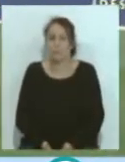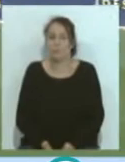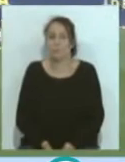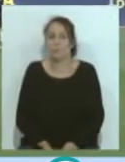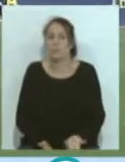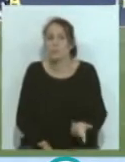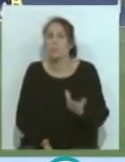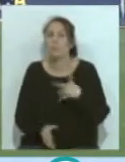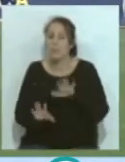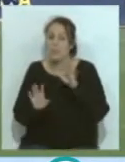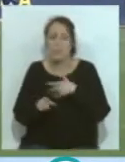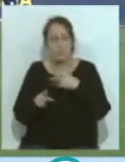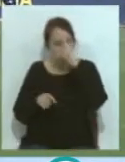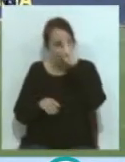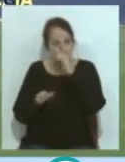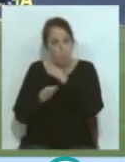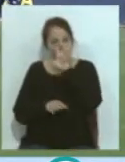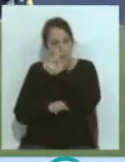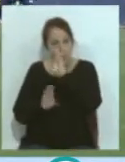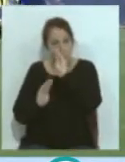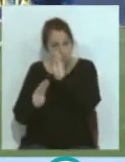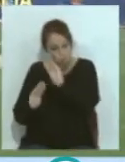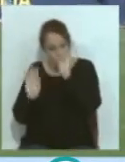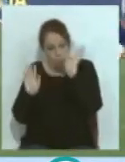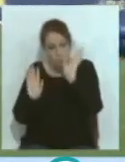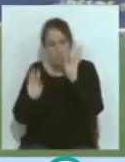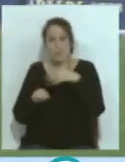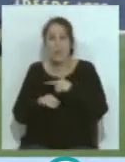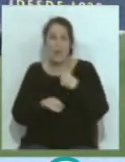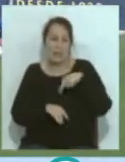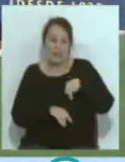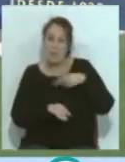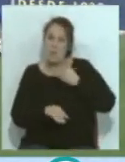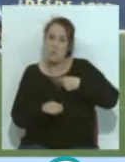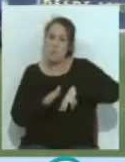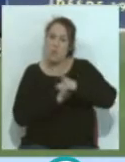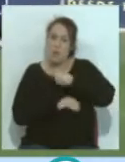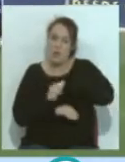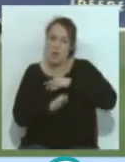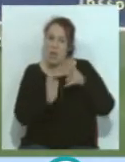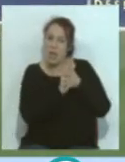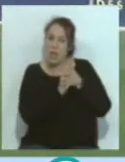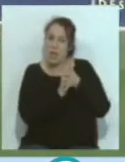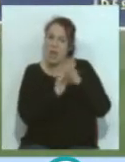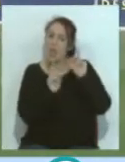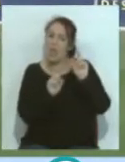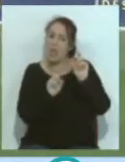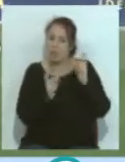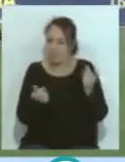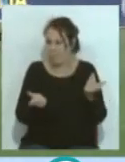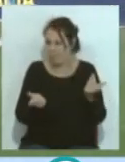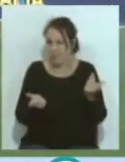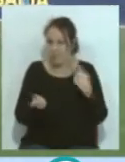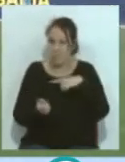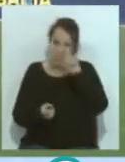en vez de estar preocupándose más por su país, a dar lecciones aquí al fútbol español, o sea, que me parece